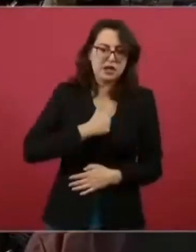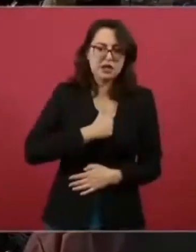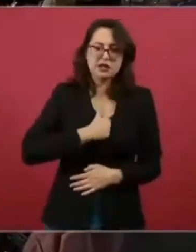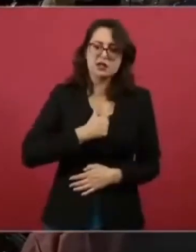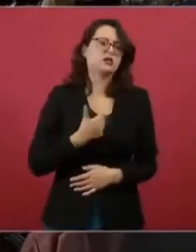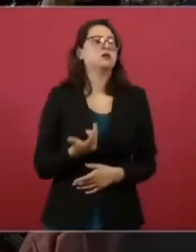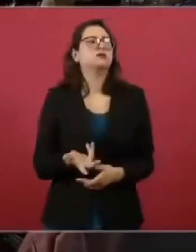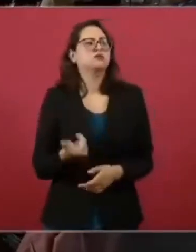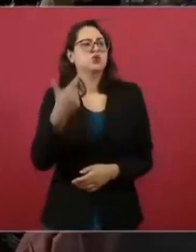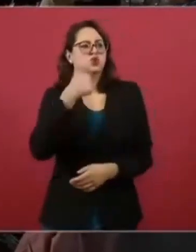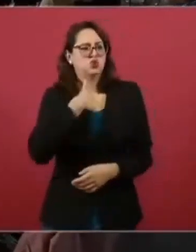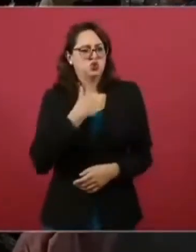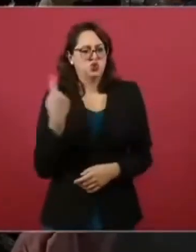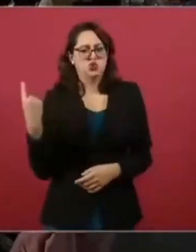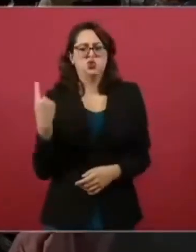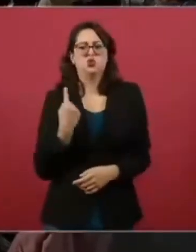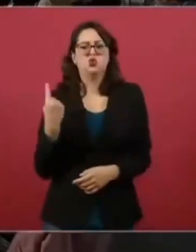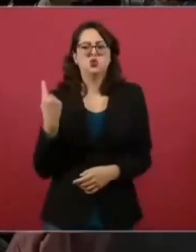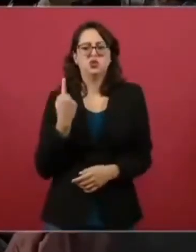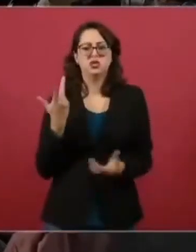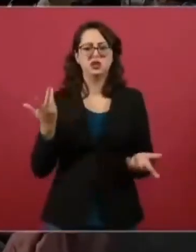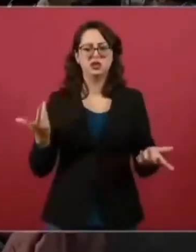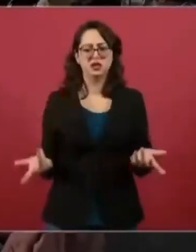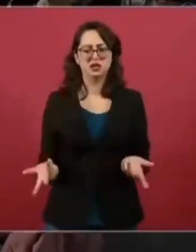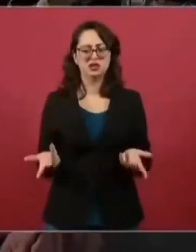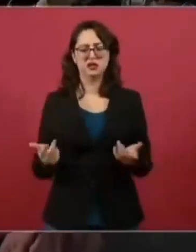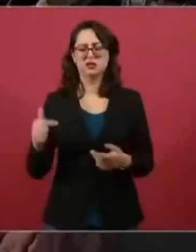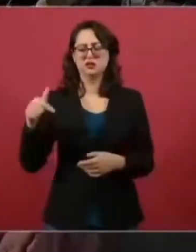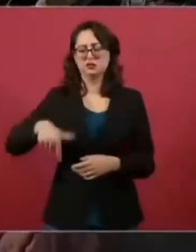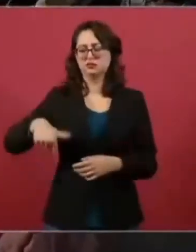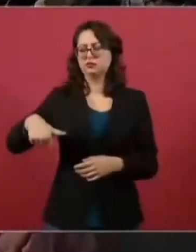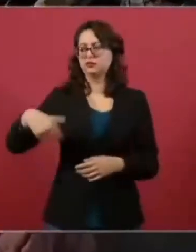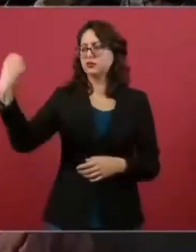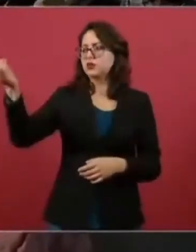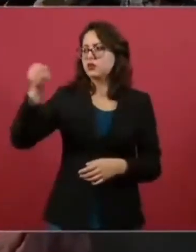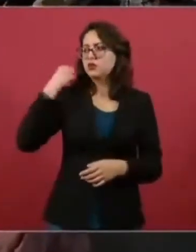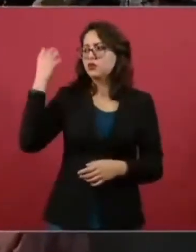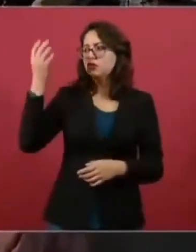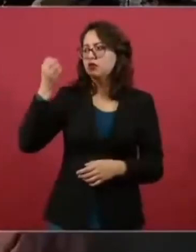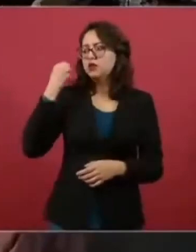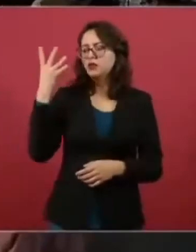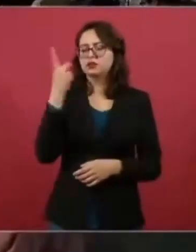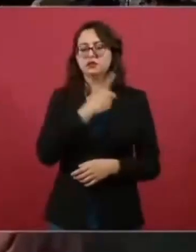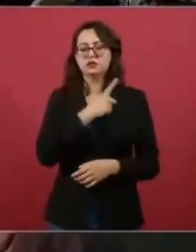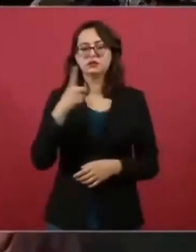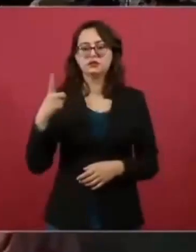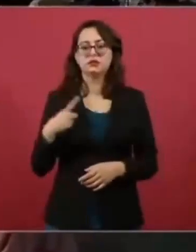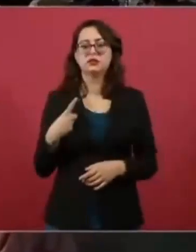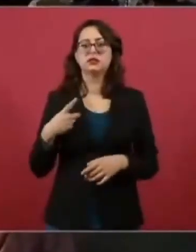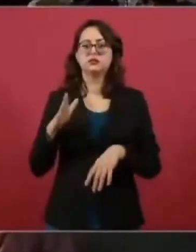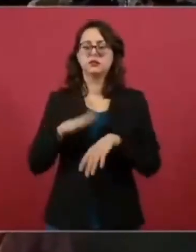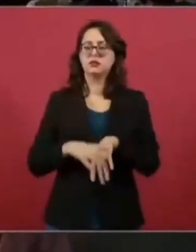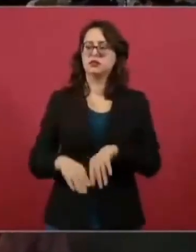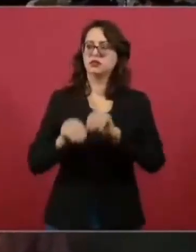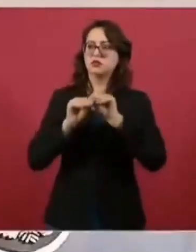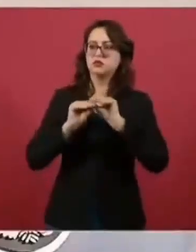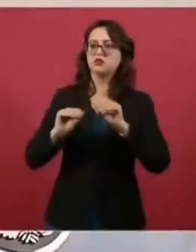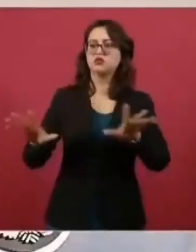como esta conferencia tiene que ser muy didáctica